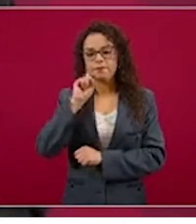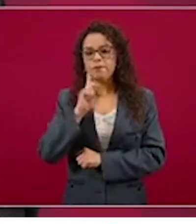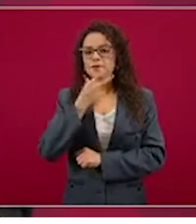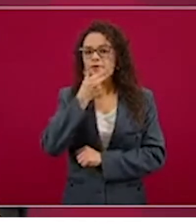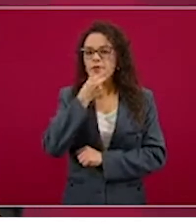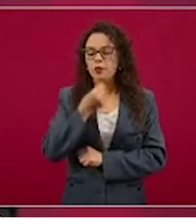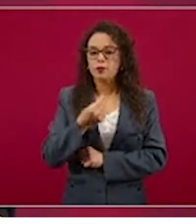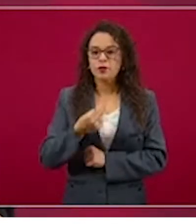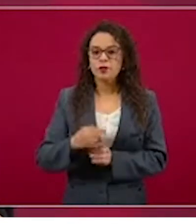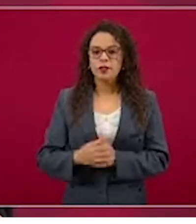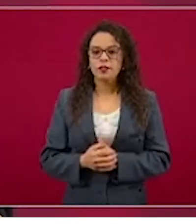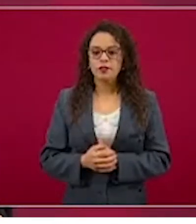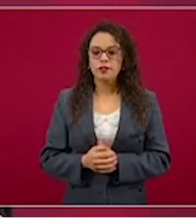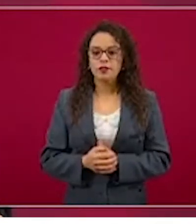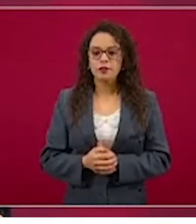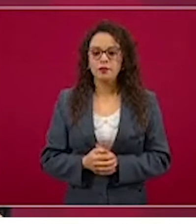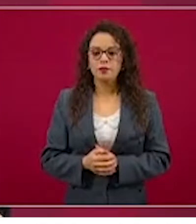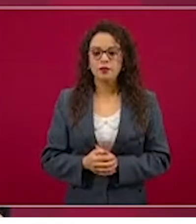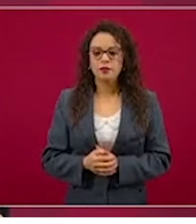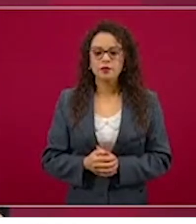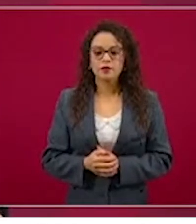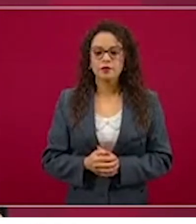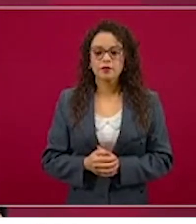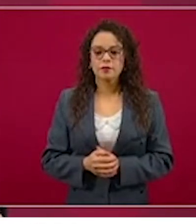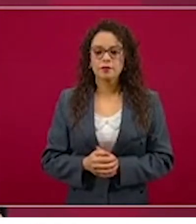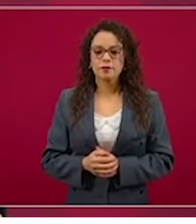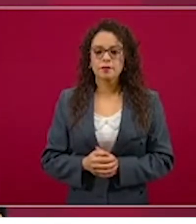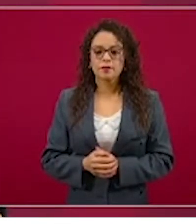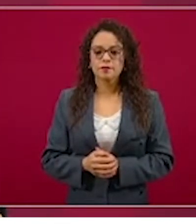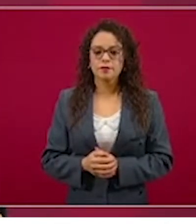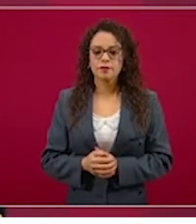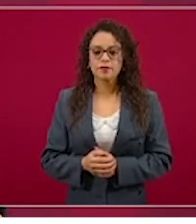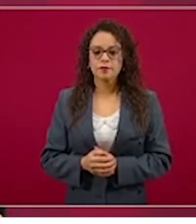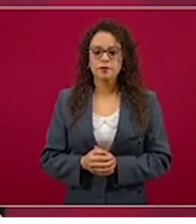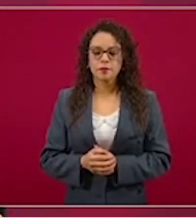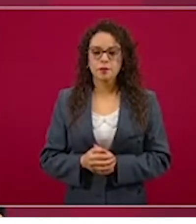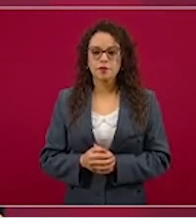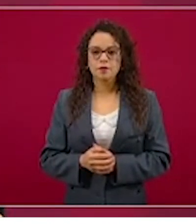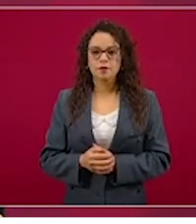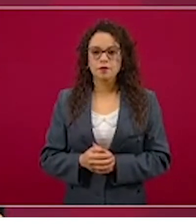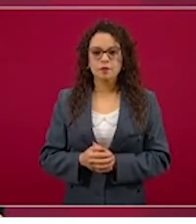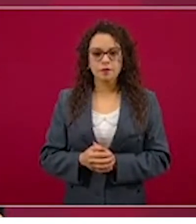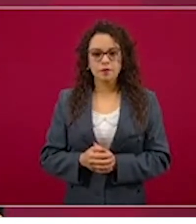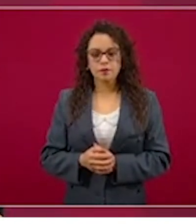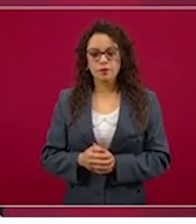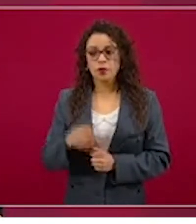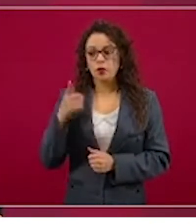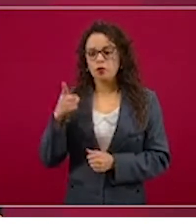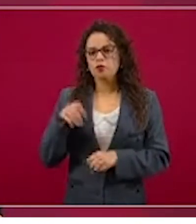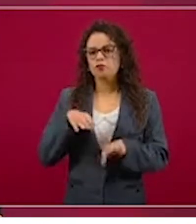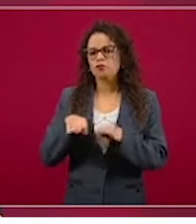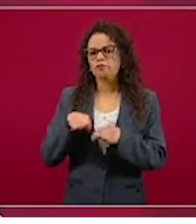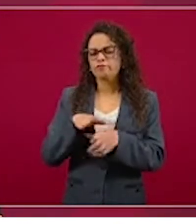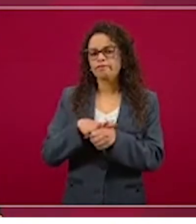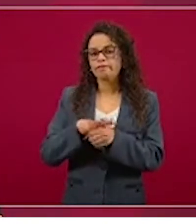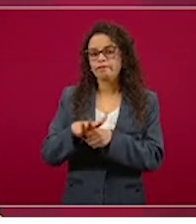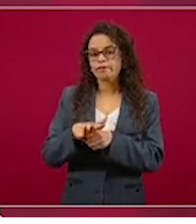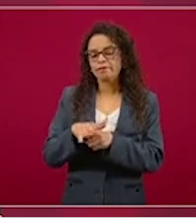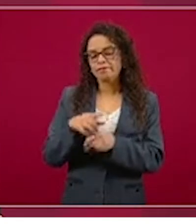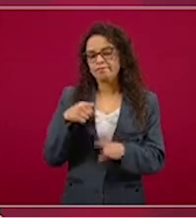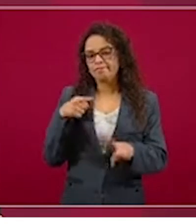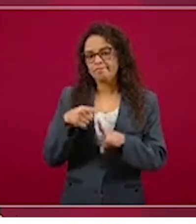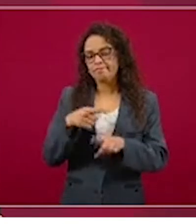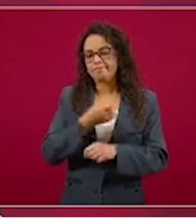que tienen como profesión la salud,